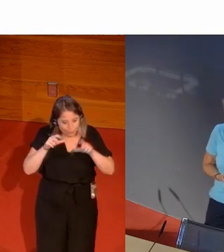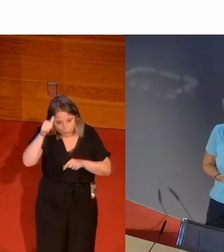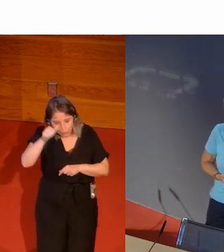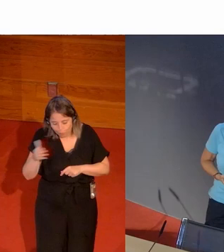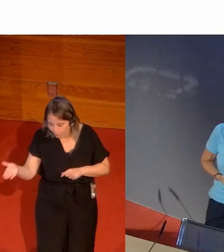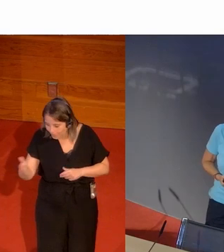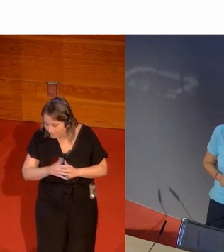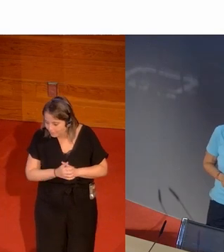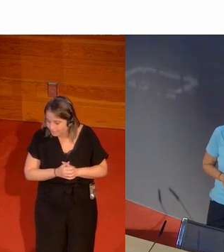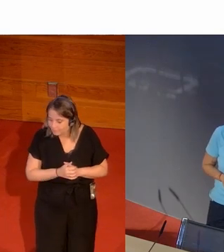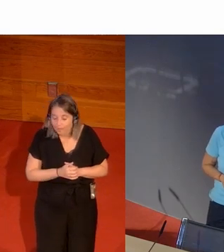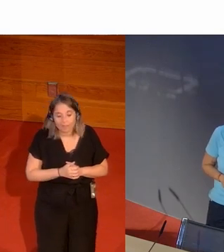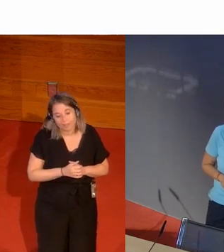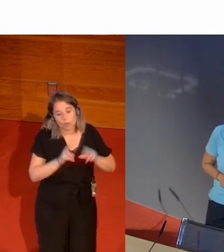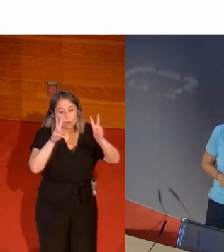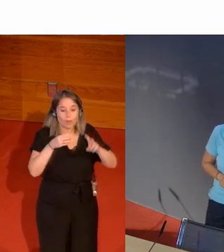el nuevo Volt es una mujer